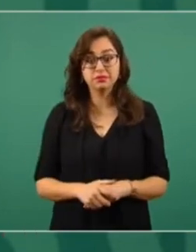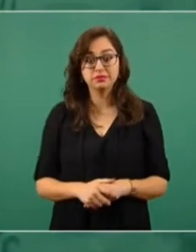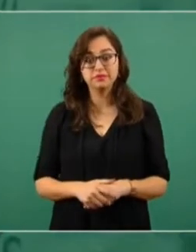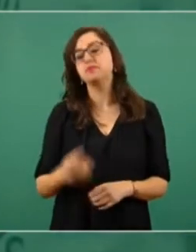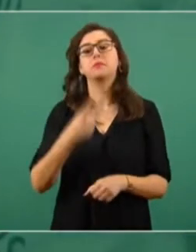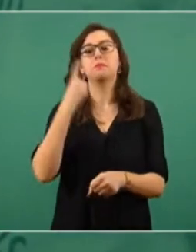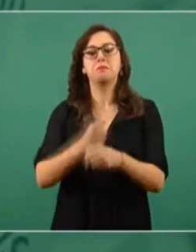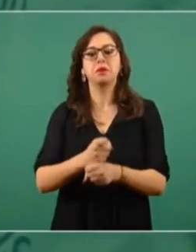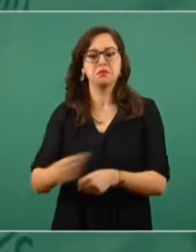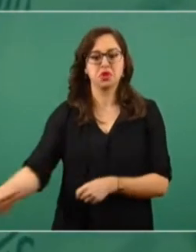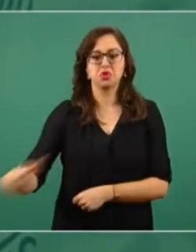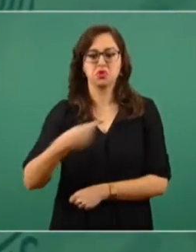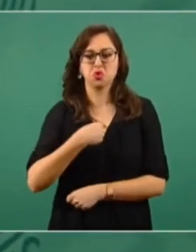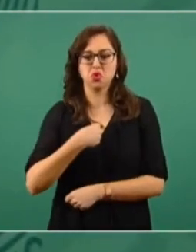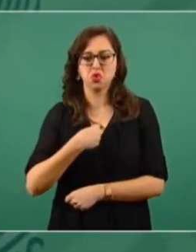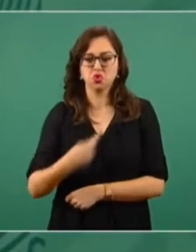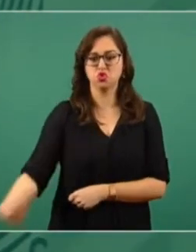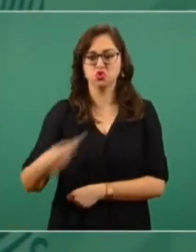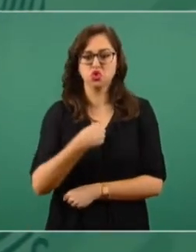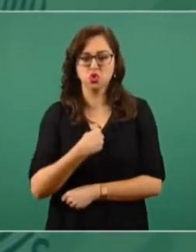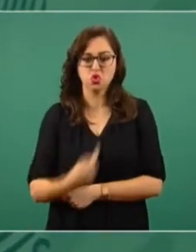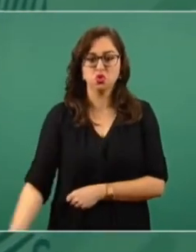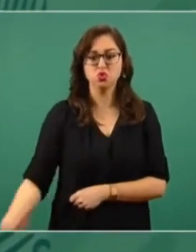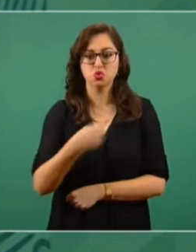Primero yo, siempre yo.